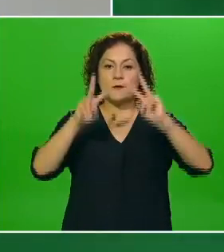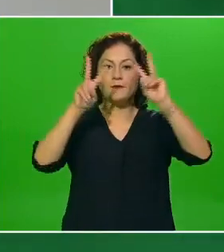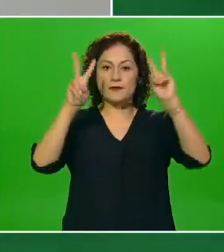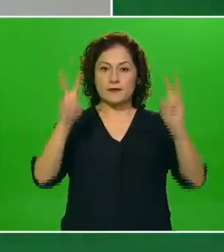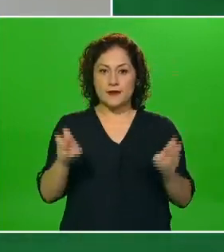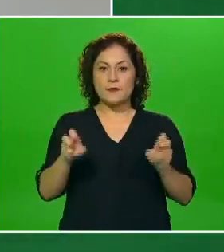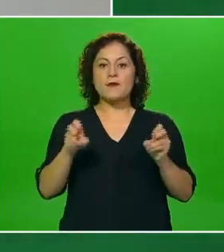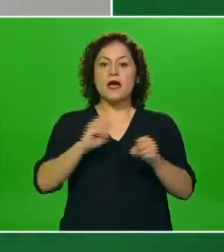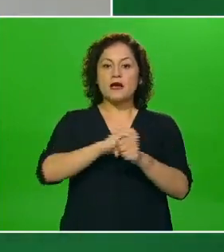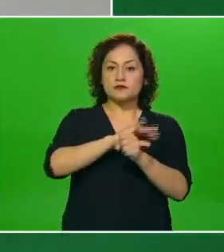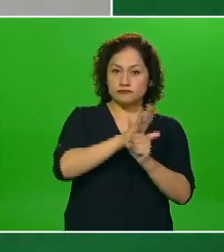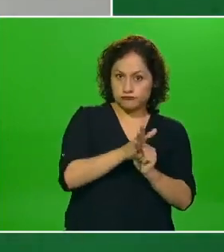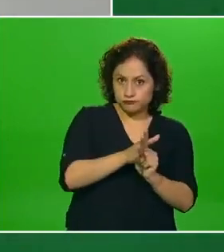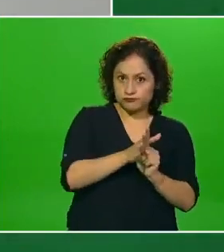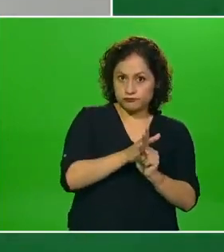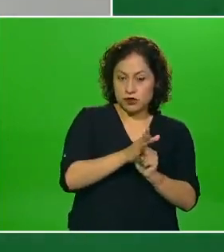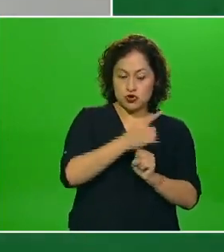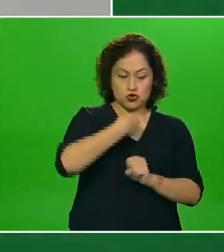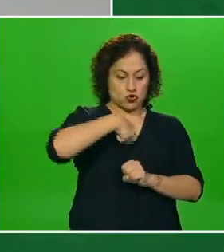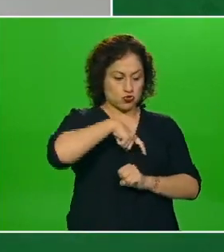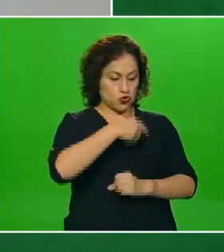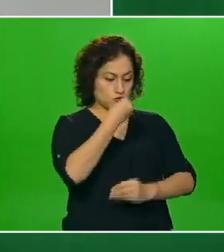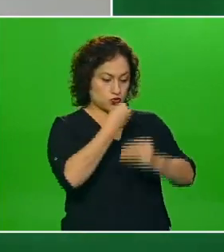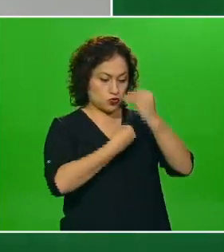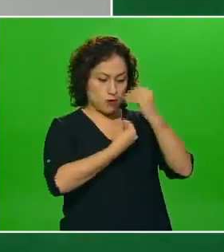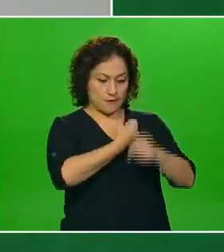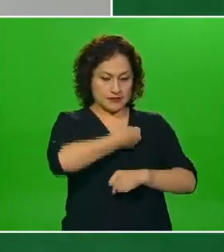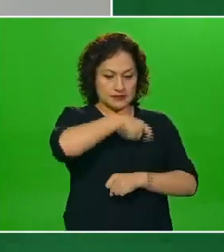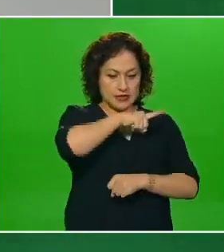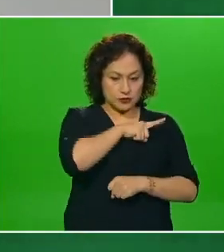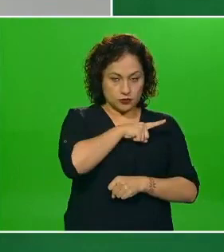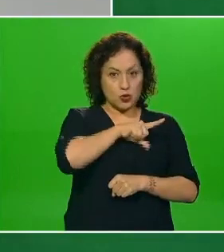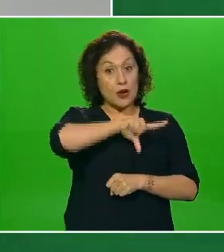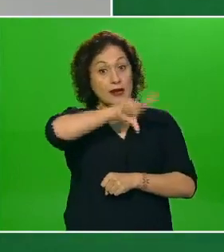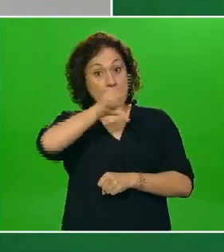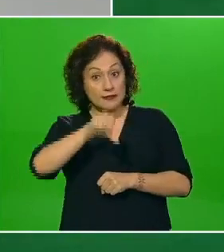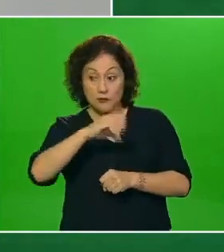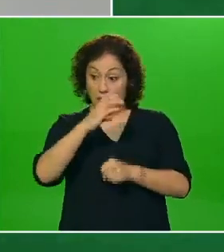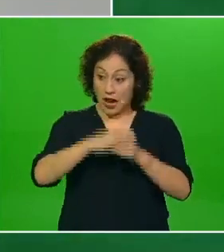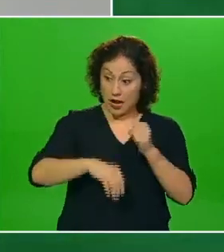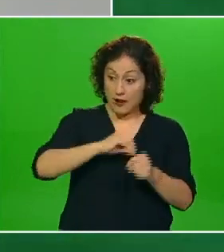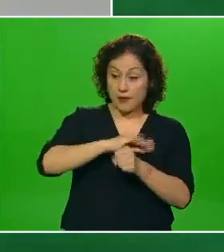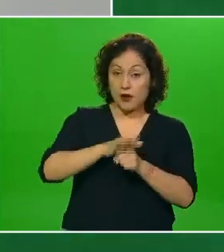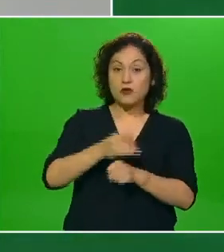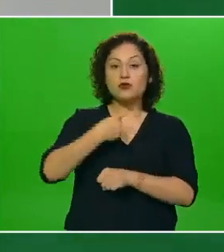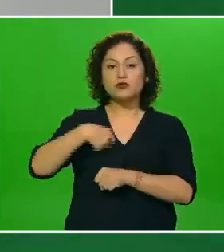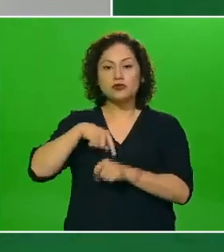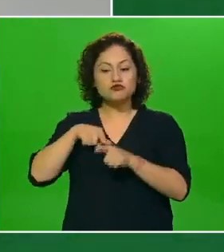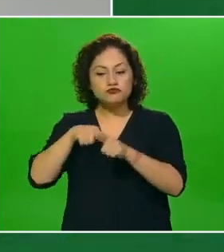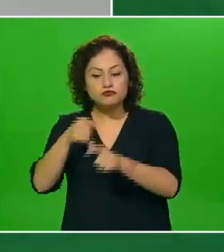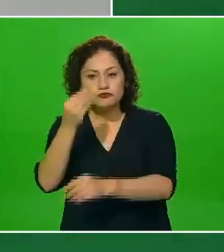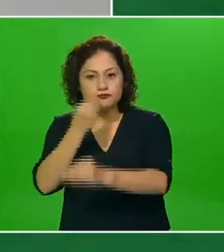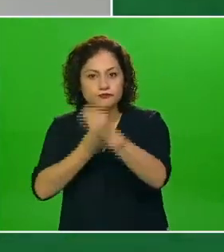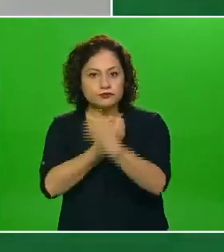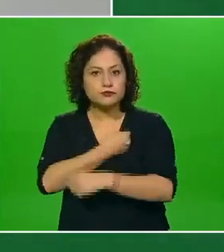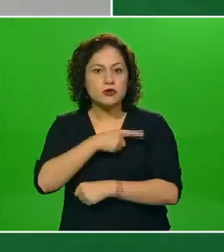después del COVID-19 esta guía está disponible en internet de forma gratuita